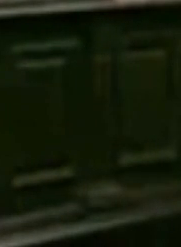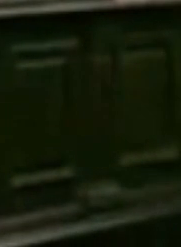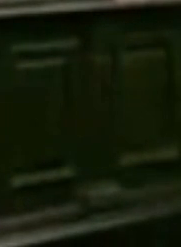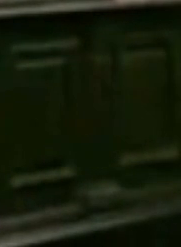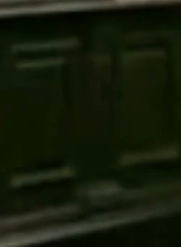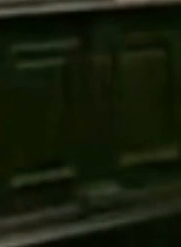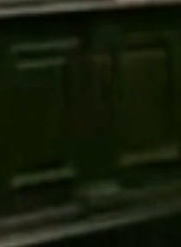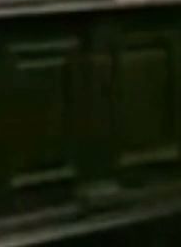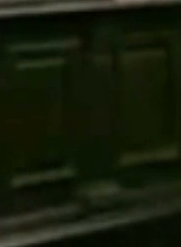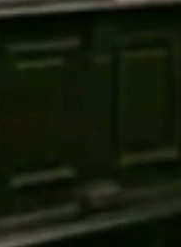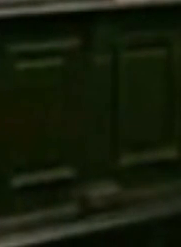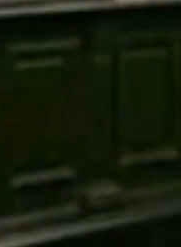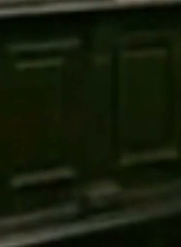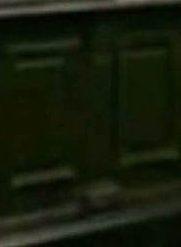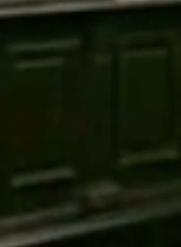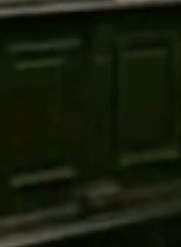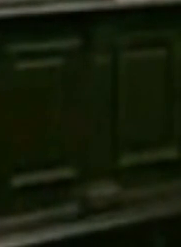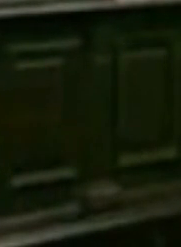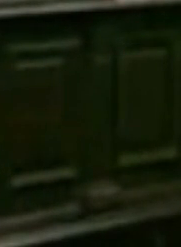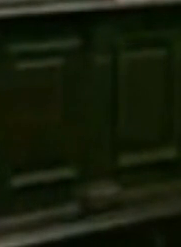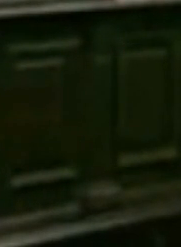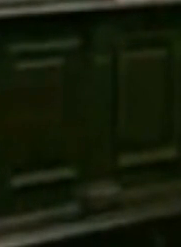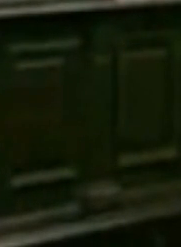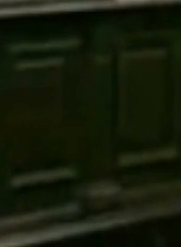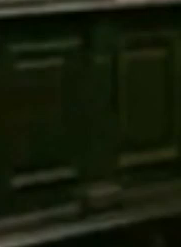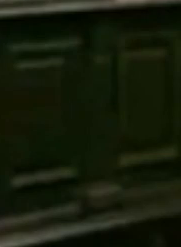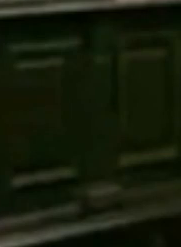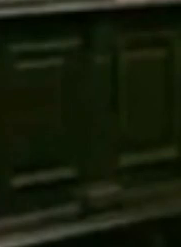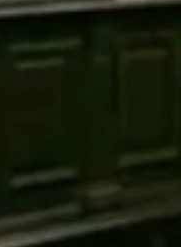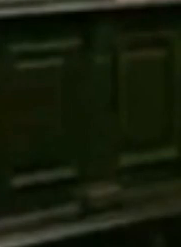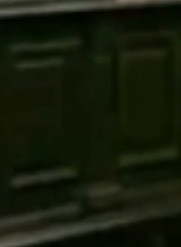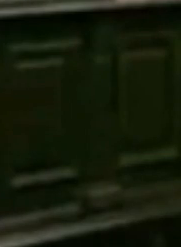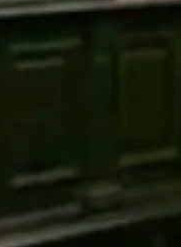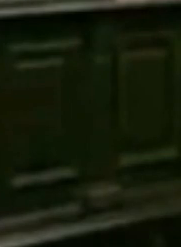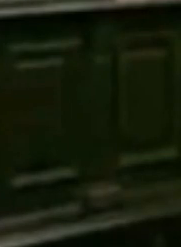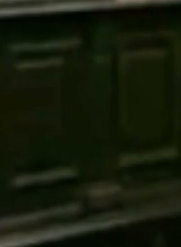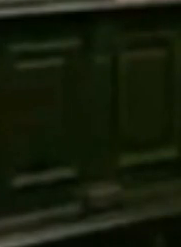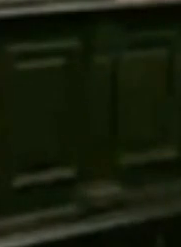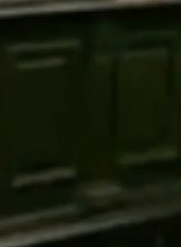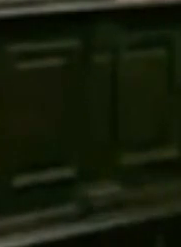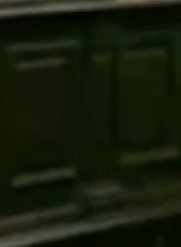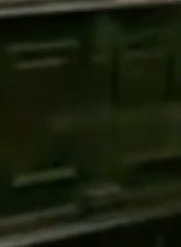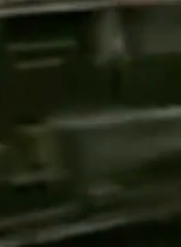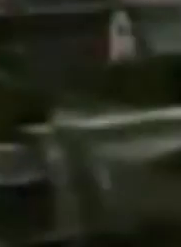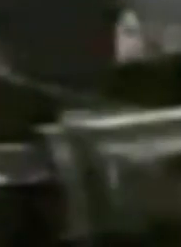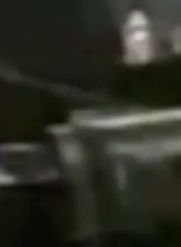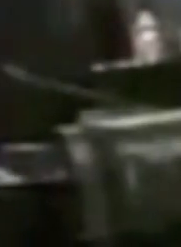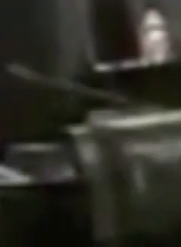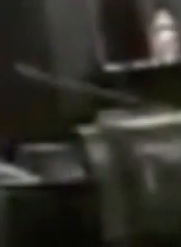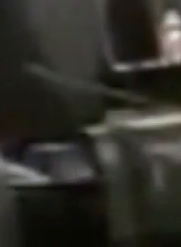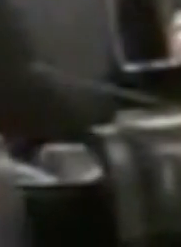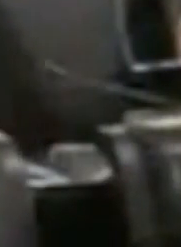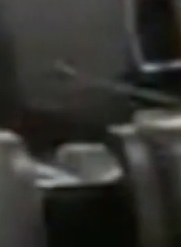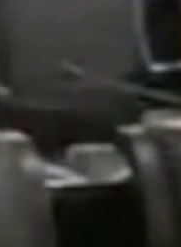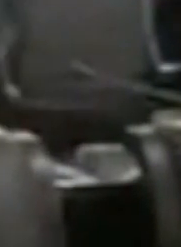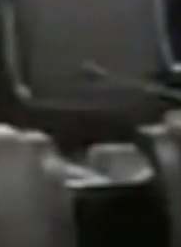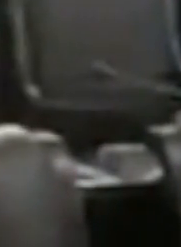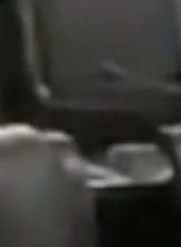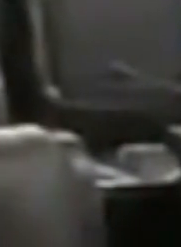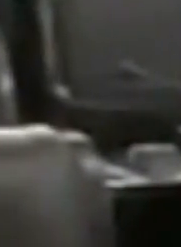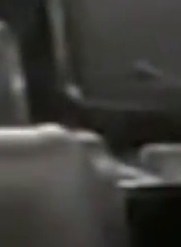videocomisos, que insistimos. Ok, que hay irregularidades, entonces hay que ver la manera de que se corrigan. Si supuestamente es una administración